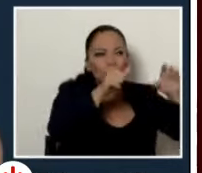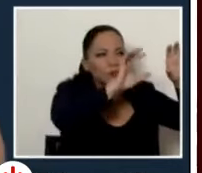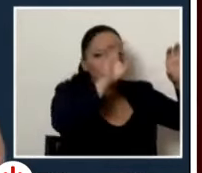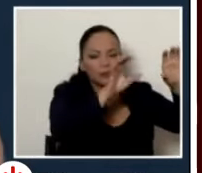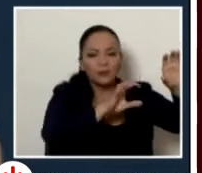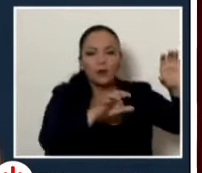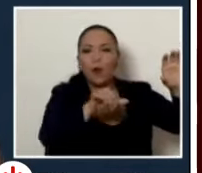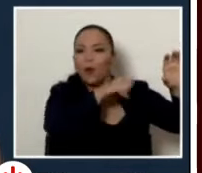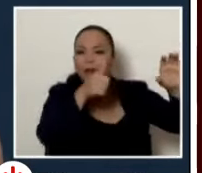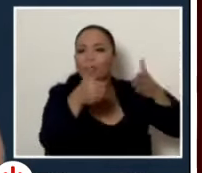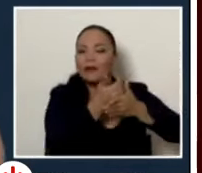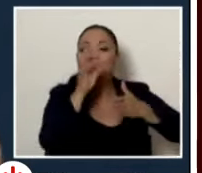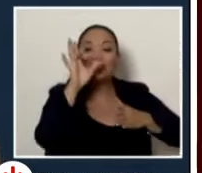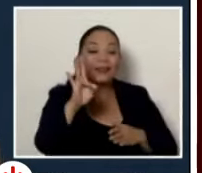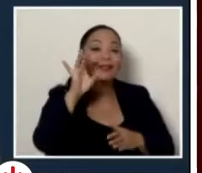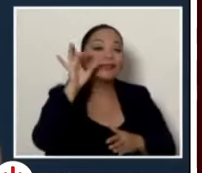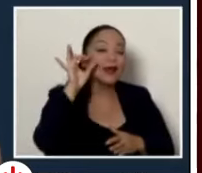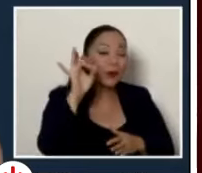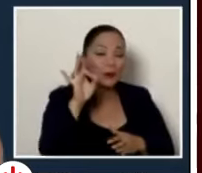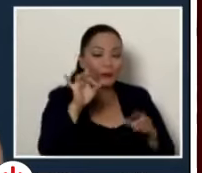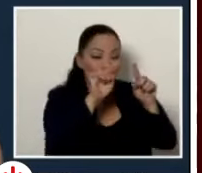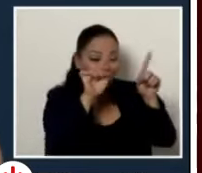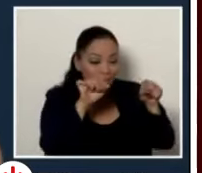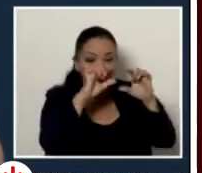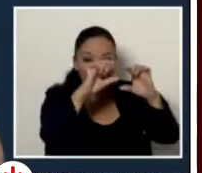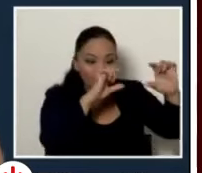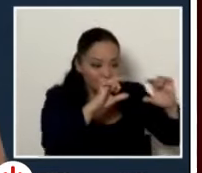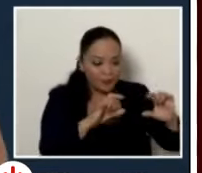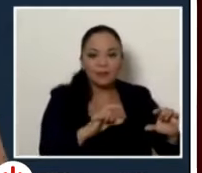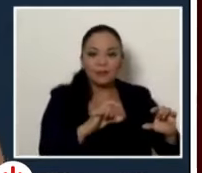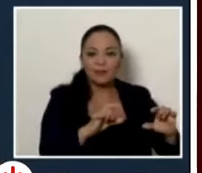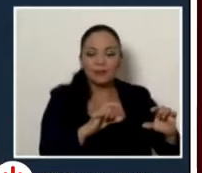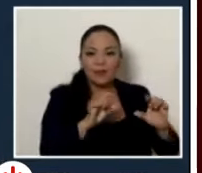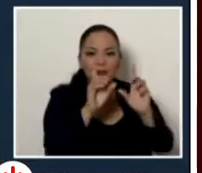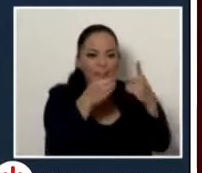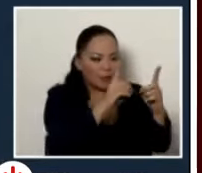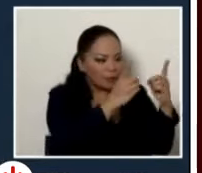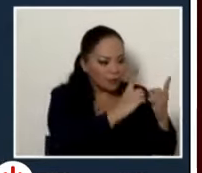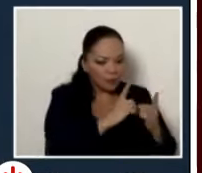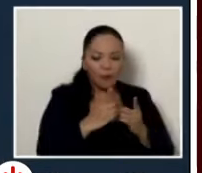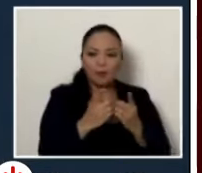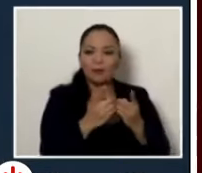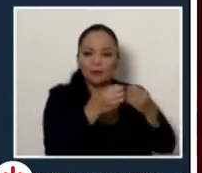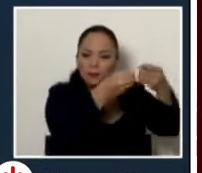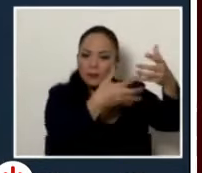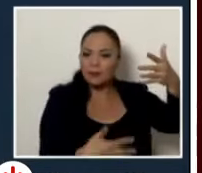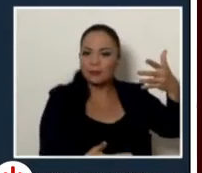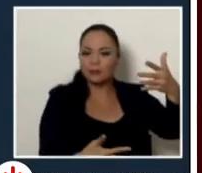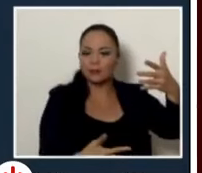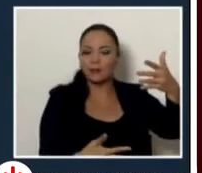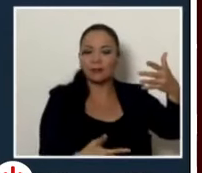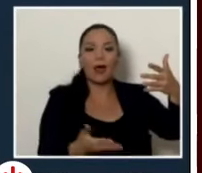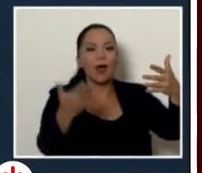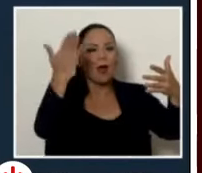cajitas por decirles ese término que son unidades organizacionales que se crearon a partir de un acuerdo de